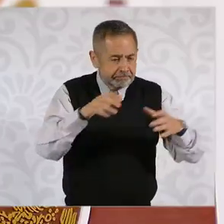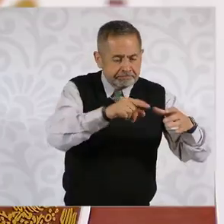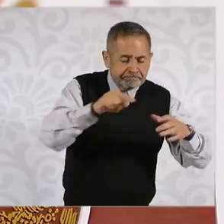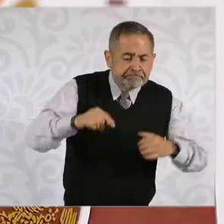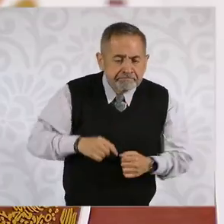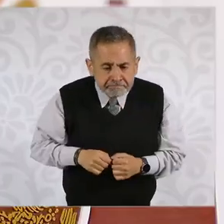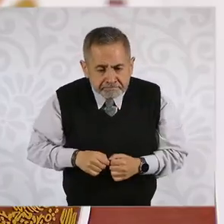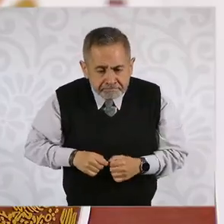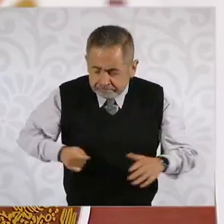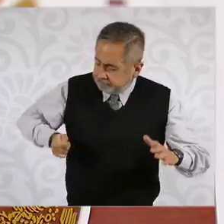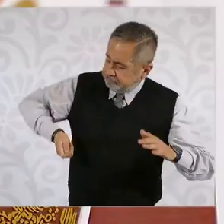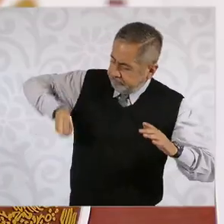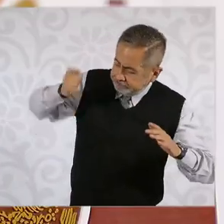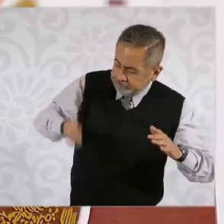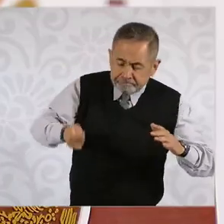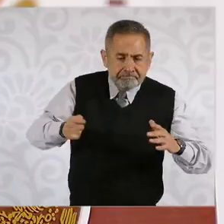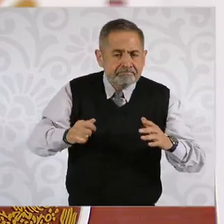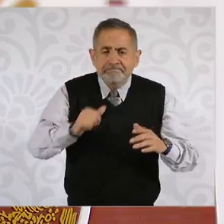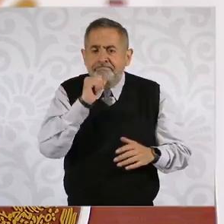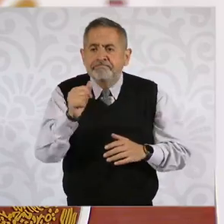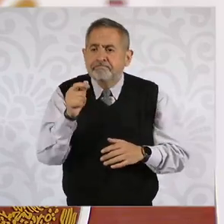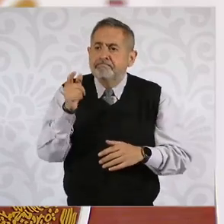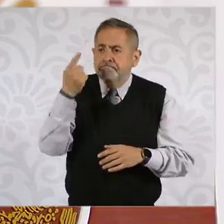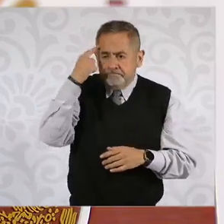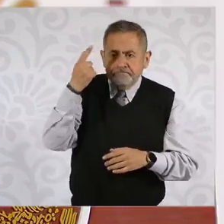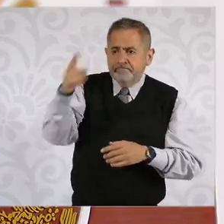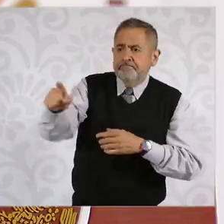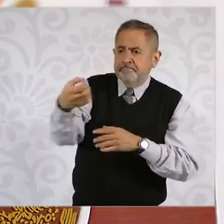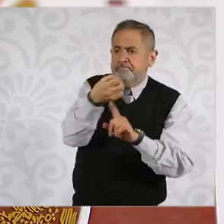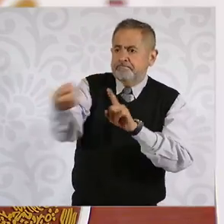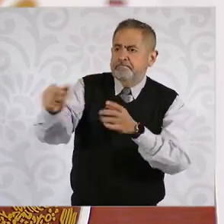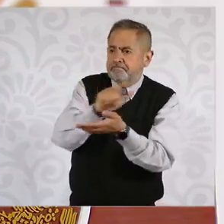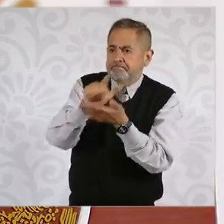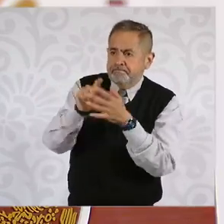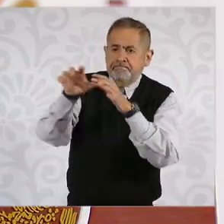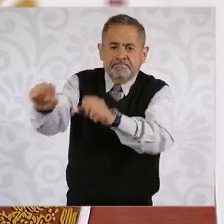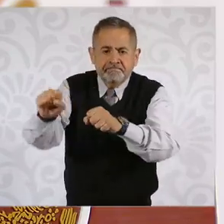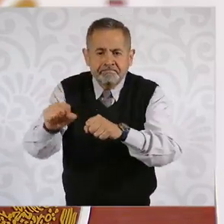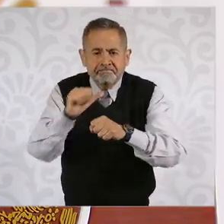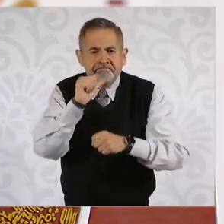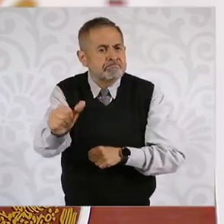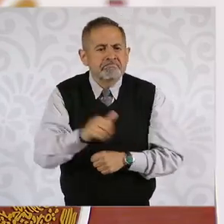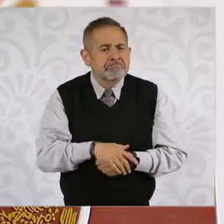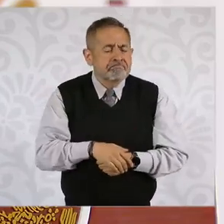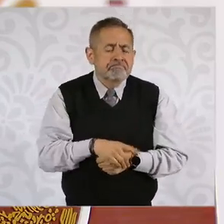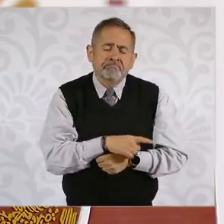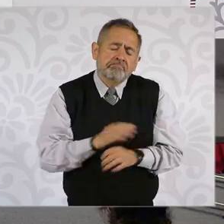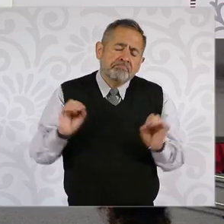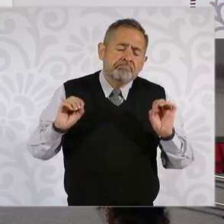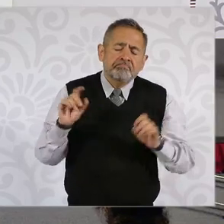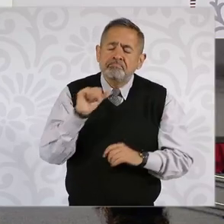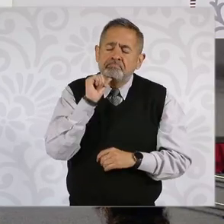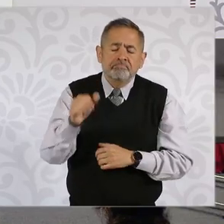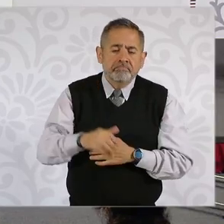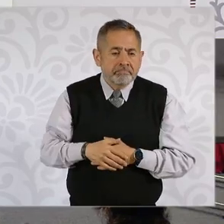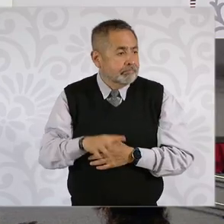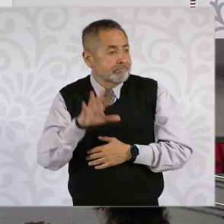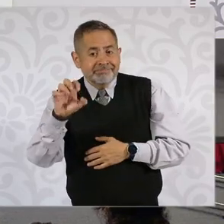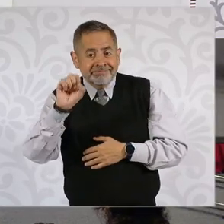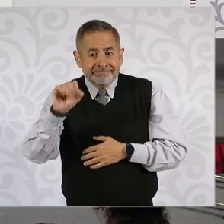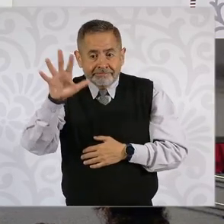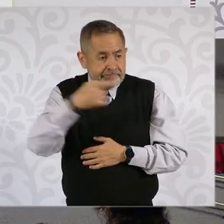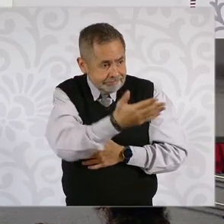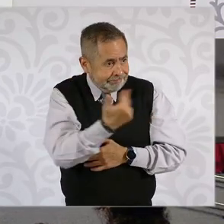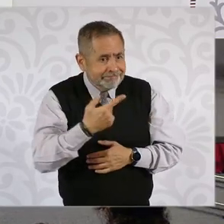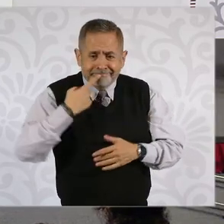se emitieron las órdenes de aprehensión correspondientes. Y de las seiscientas sesenta y cinco apelaciones pendientes de